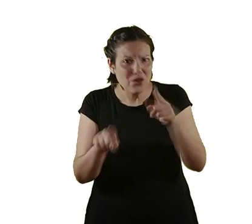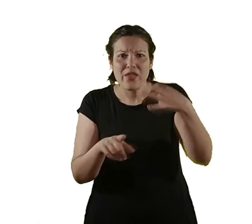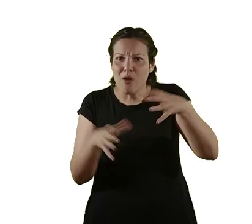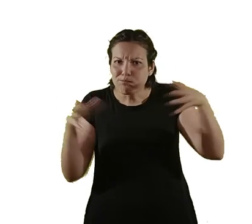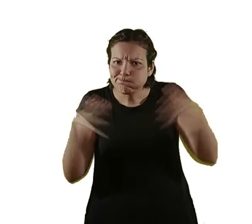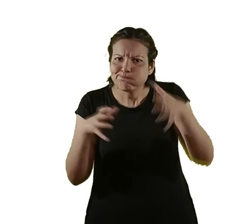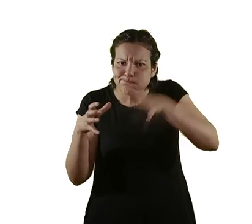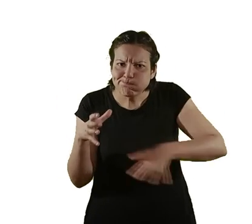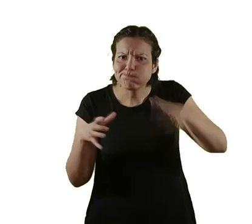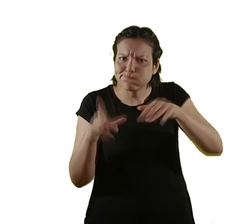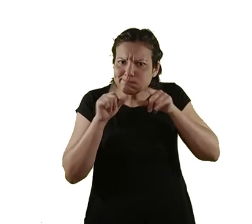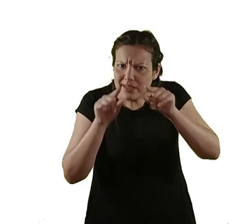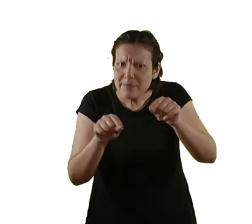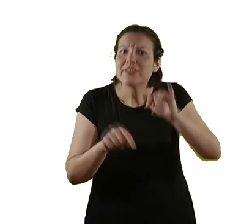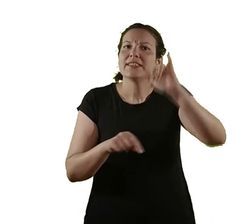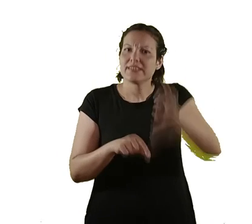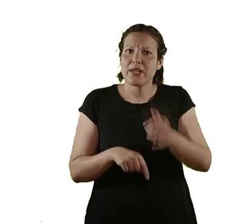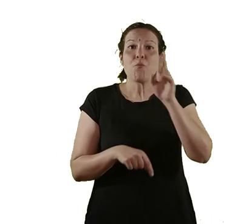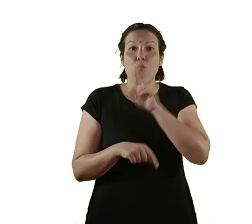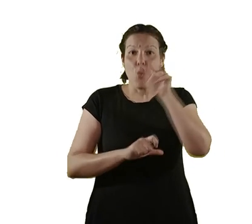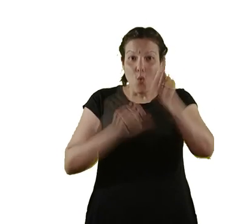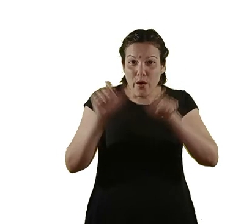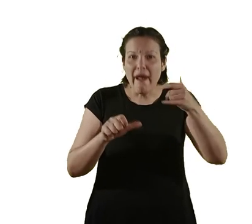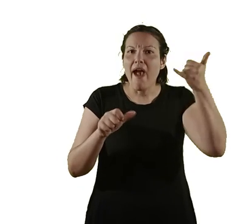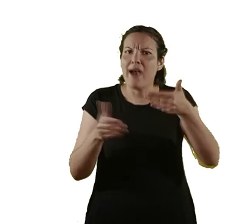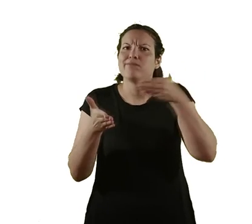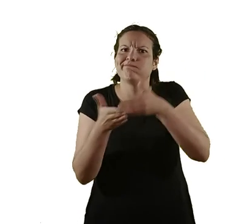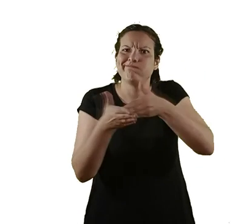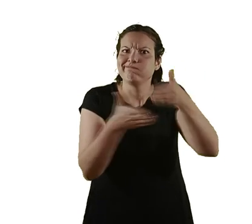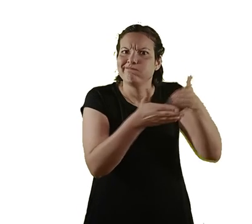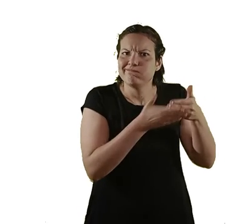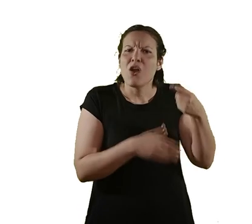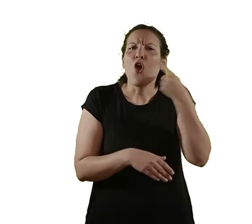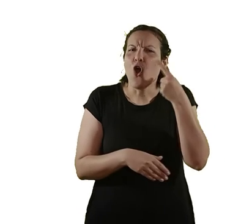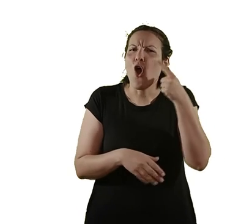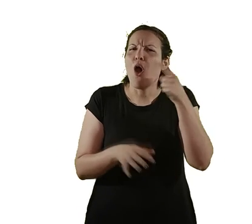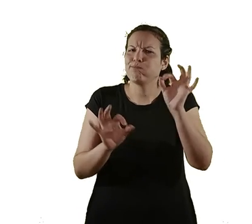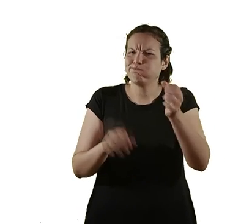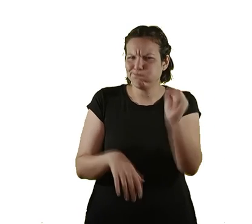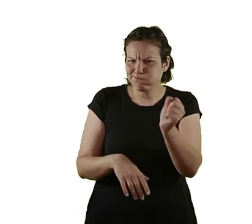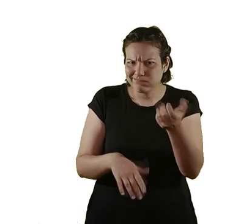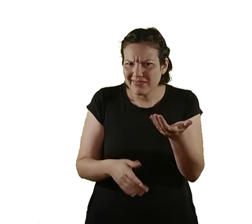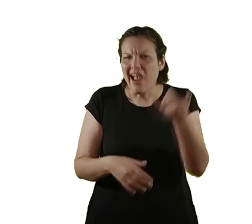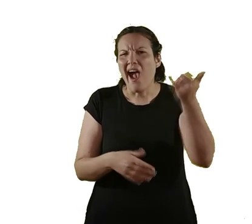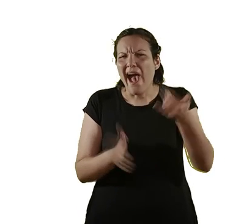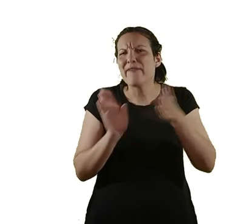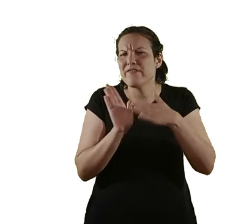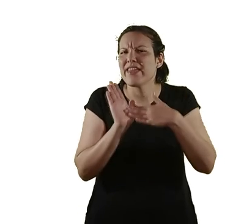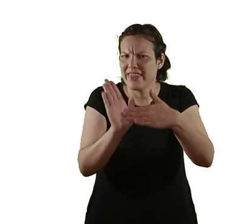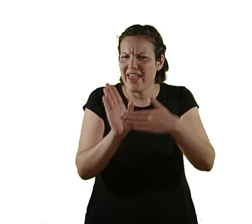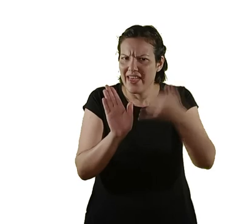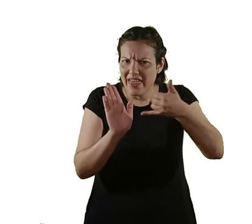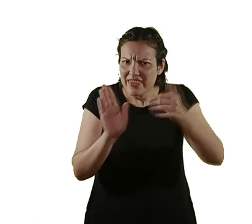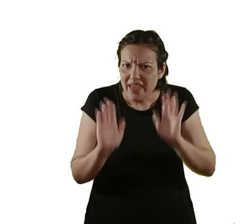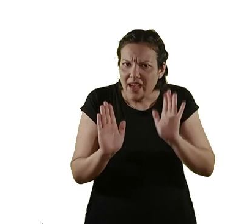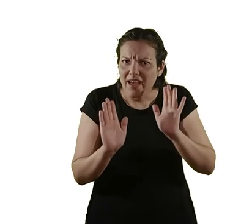ser un reclamo colectivo. Entonces, sí, las mujeres enfrentamos obstáculos. Conocemos cuáles son esos obstáculos porque tenemos mucha evidencia que nos lo muestra